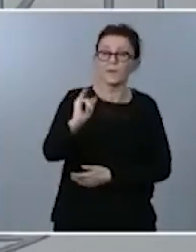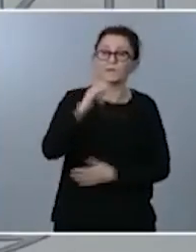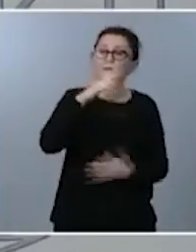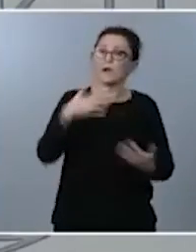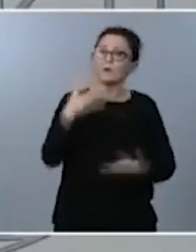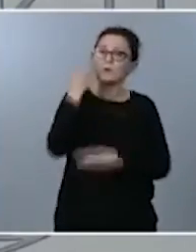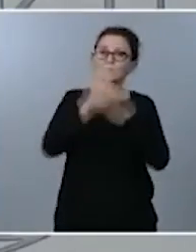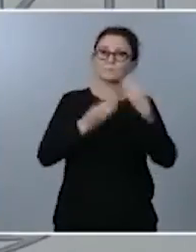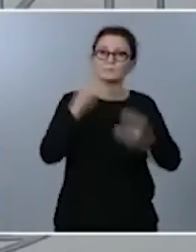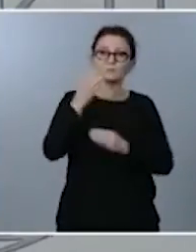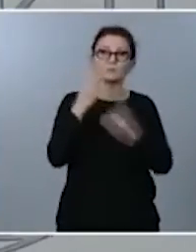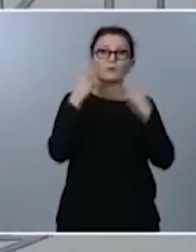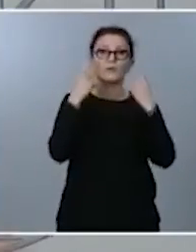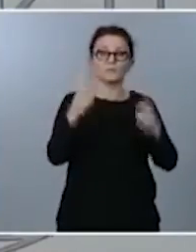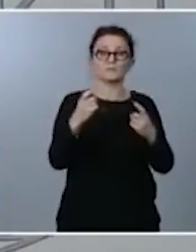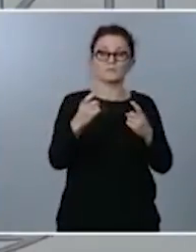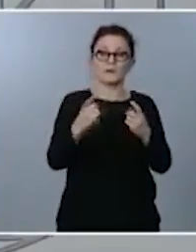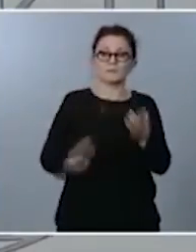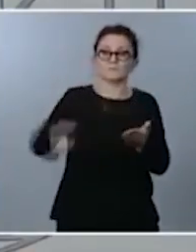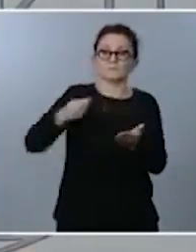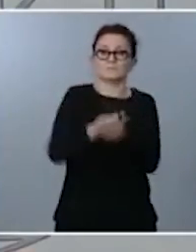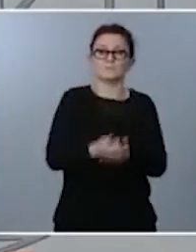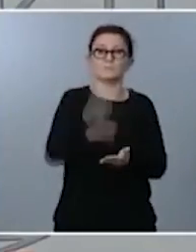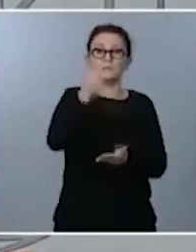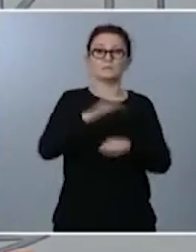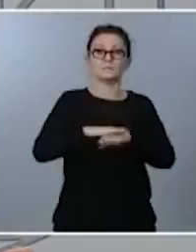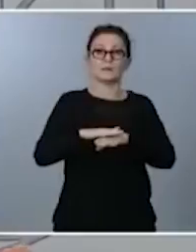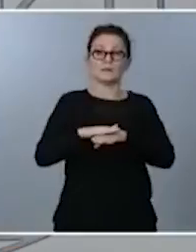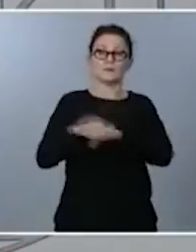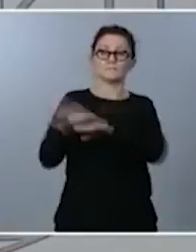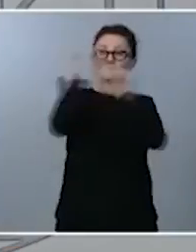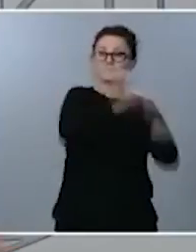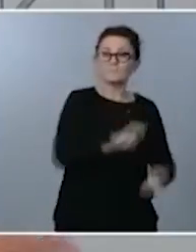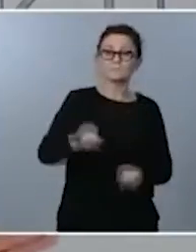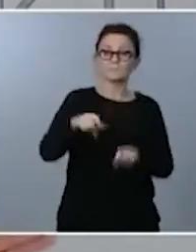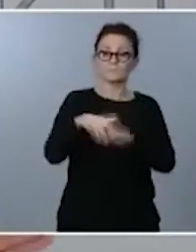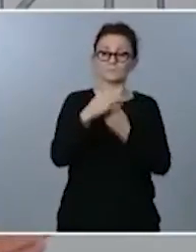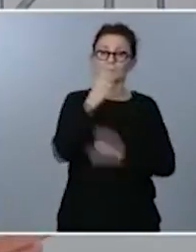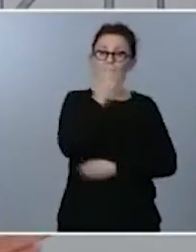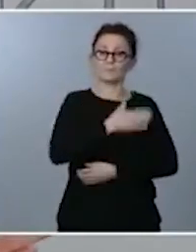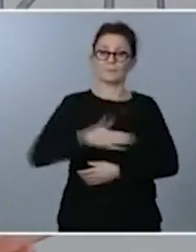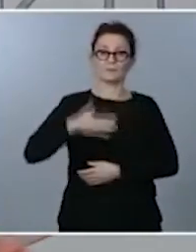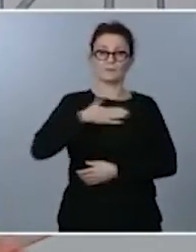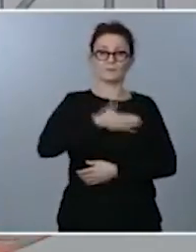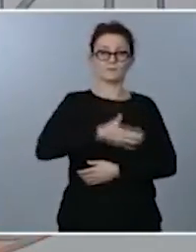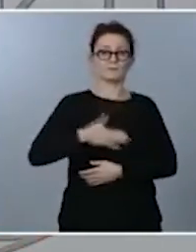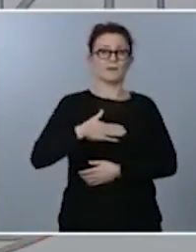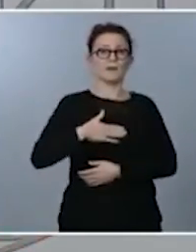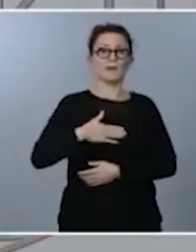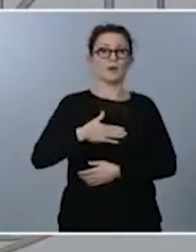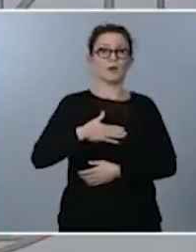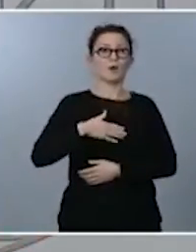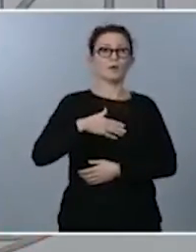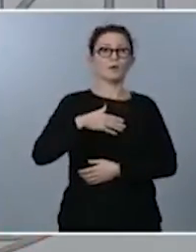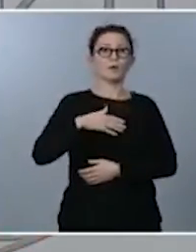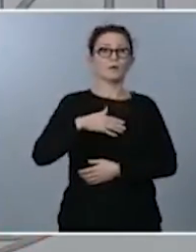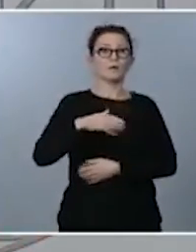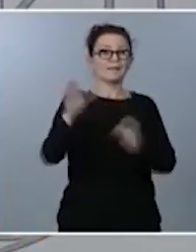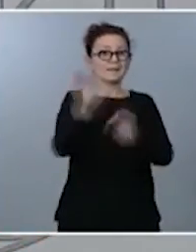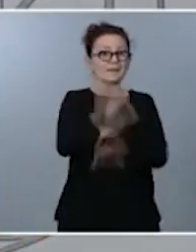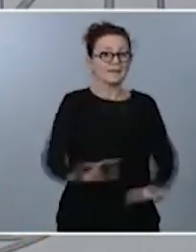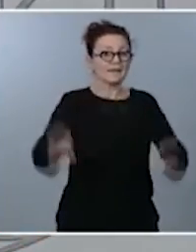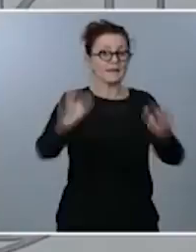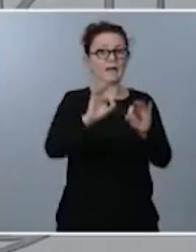una mayor aportación para blindar nuestro estado del bienestar y que nadie por razón de renta se quede sin una prestación